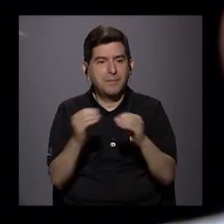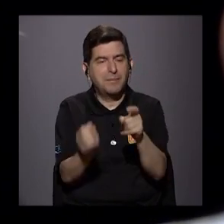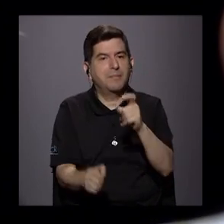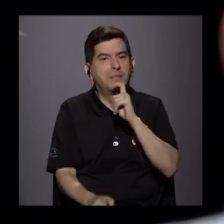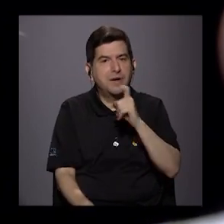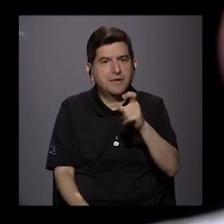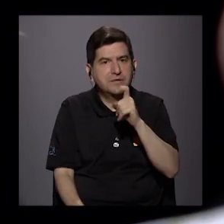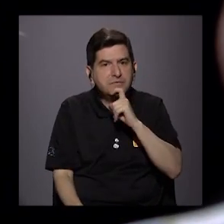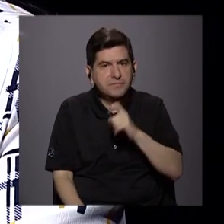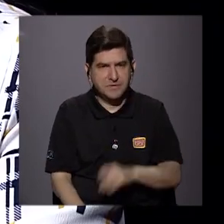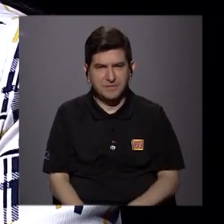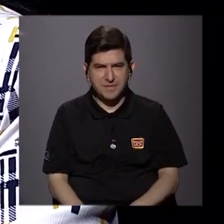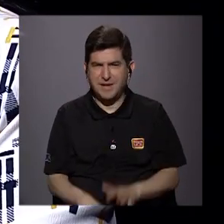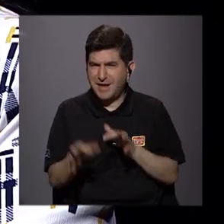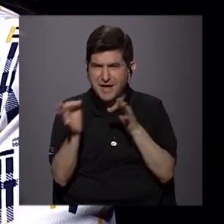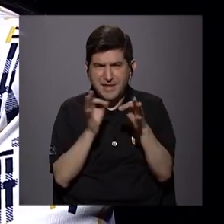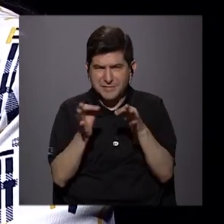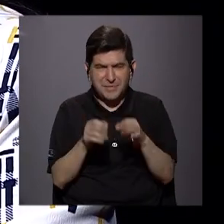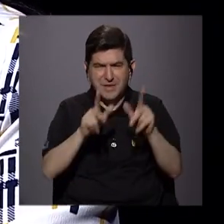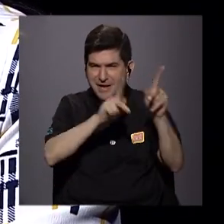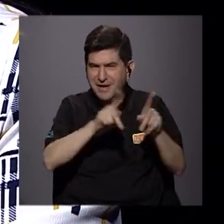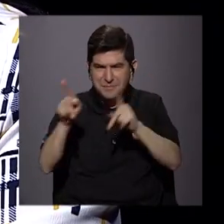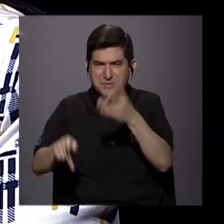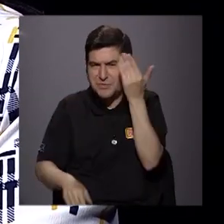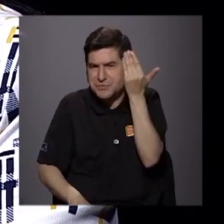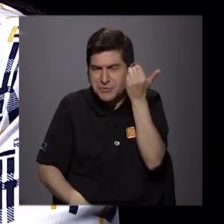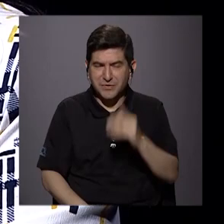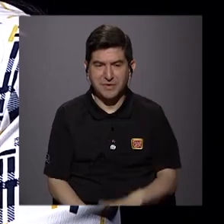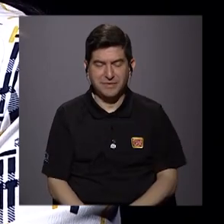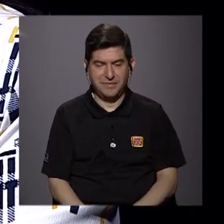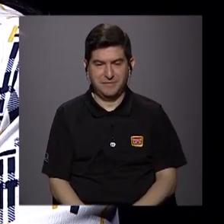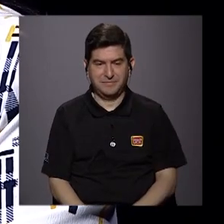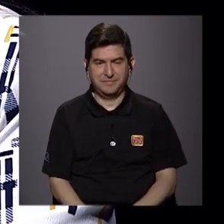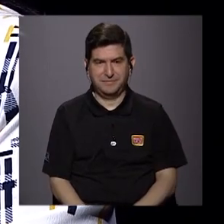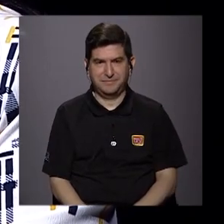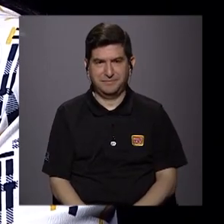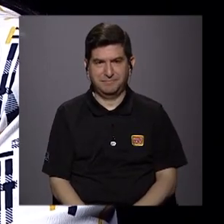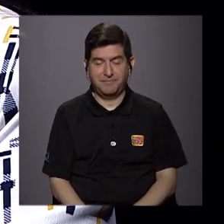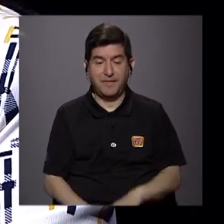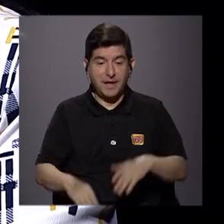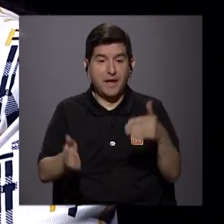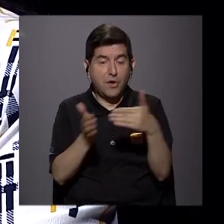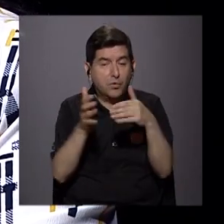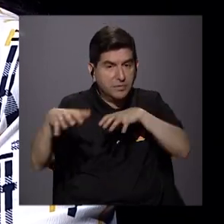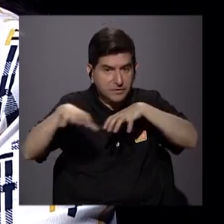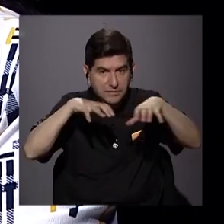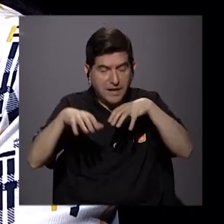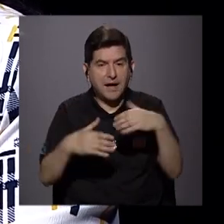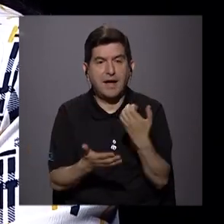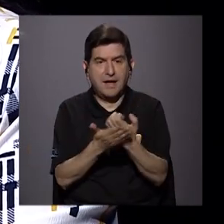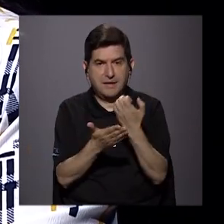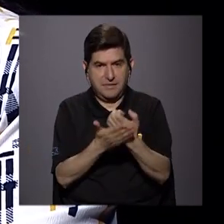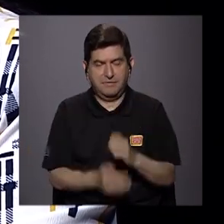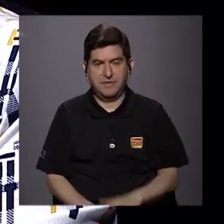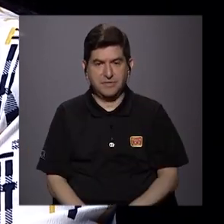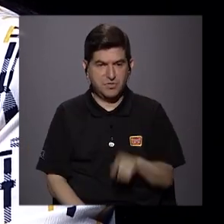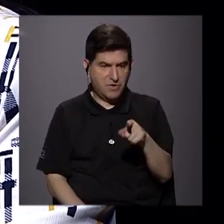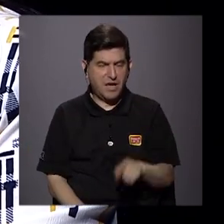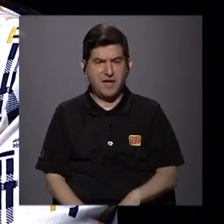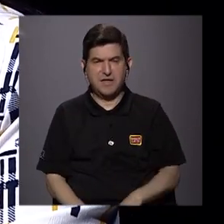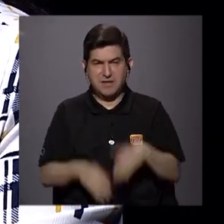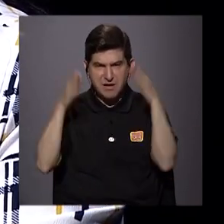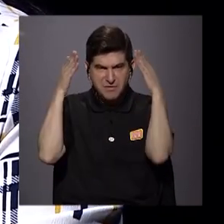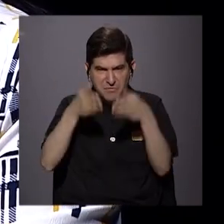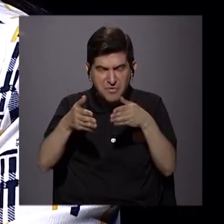más difícil. ¿Podemos explicárselo a la gente eso? Nosotros vemos que la reactivación económica, si esta reactivación está